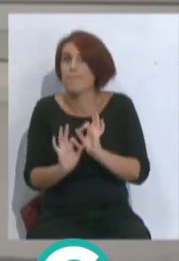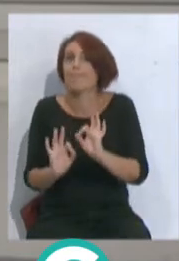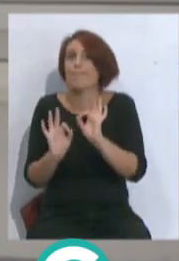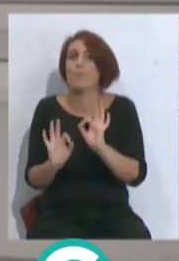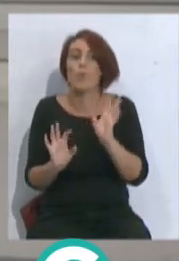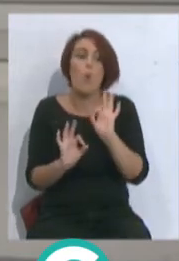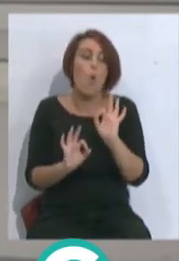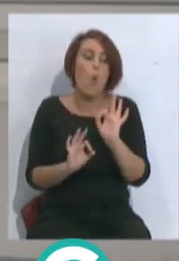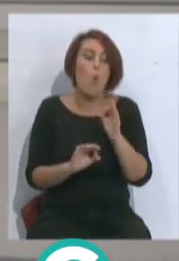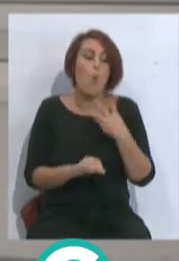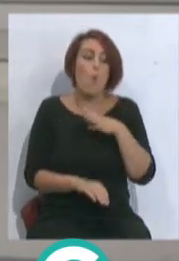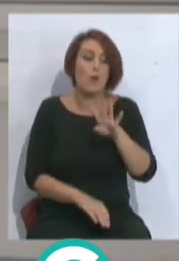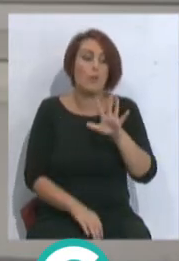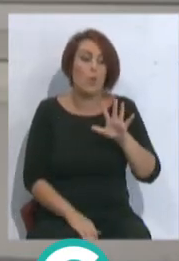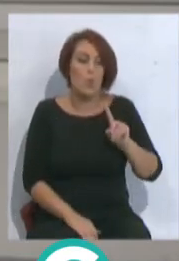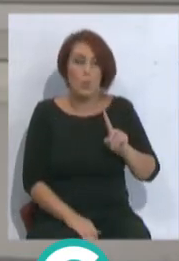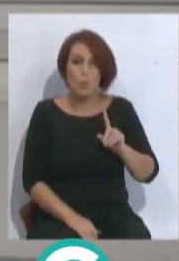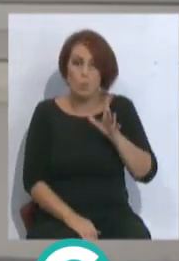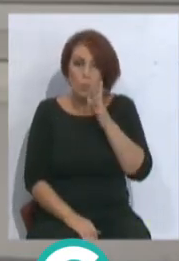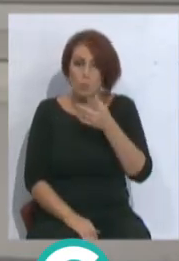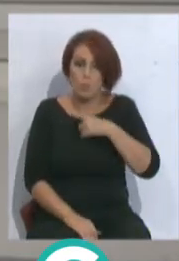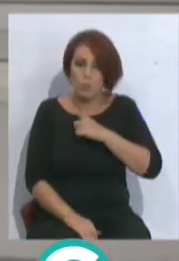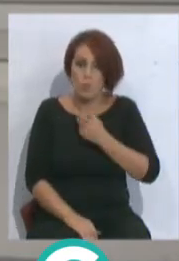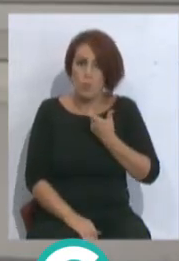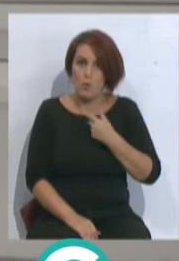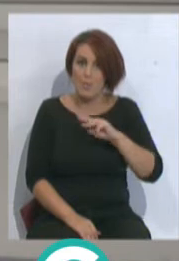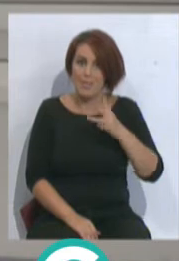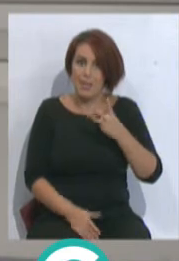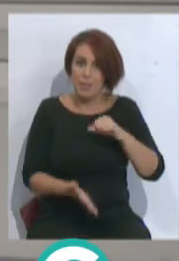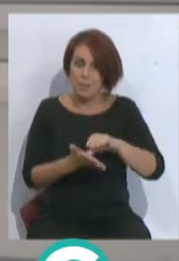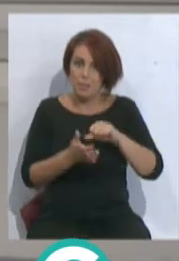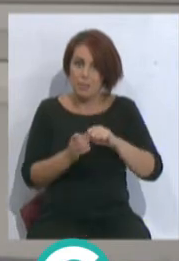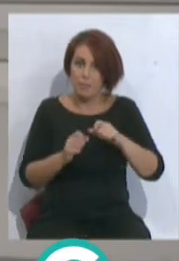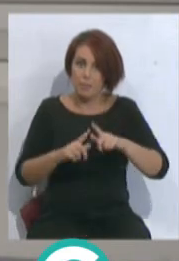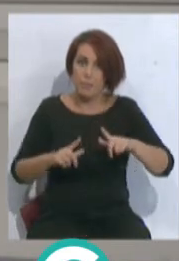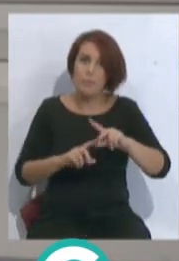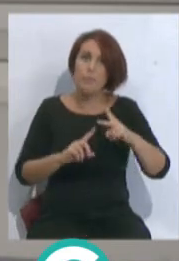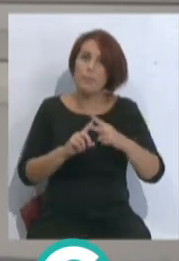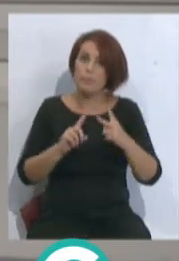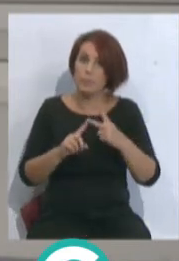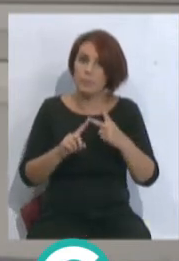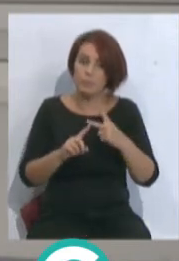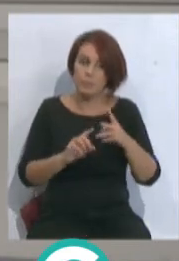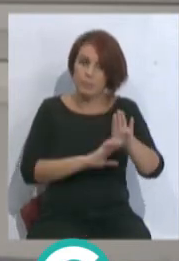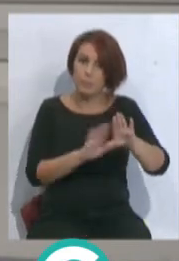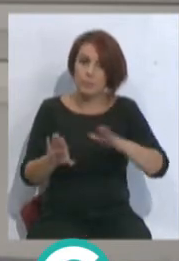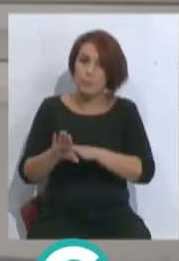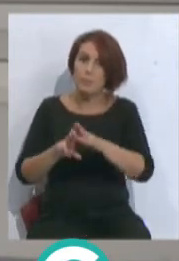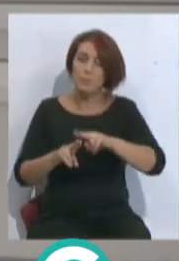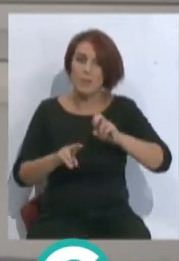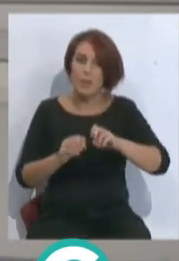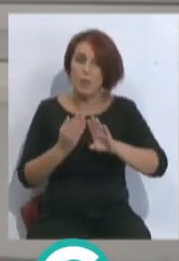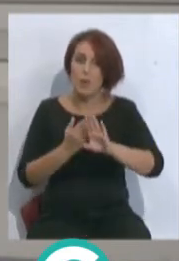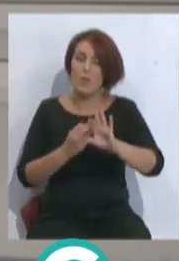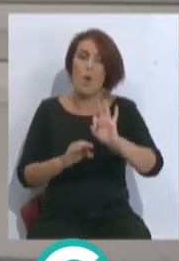vos jugás un 4-5-1, porque hemos hecho con tres centrales centrocampistas, dos bandas, una sola Negredo arriba